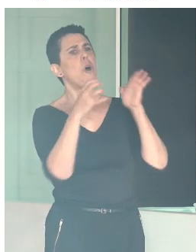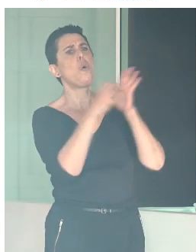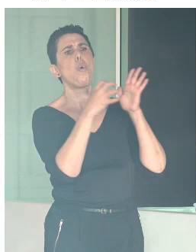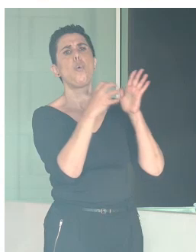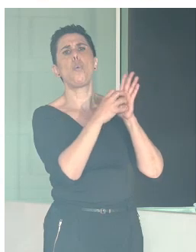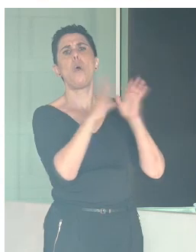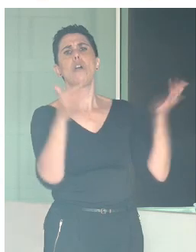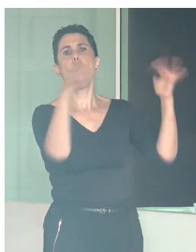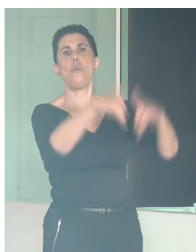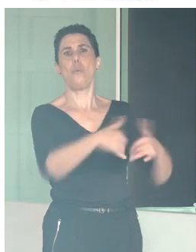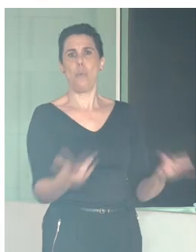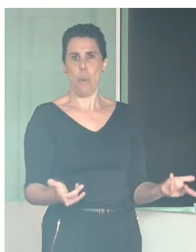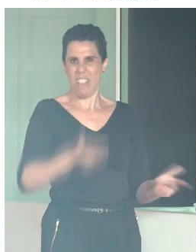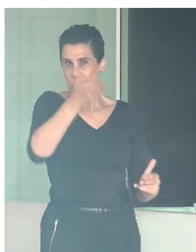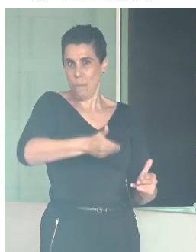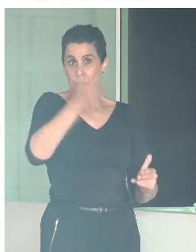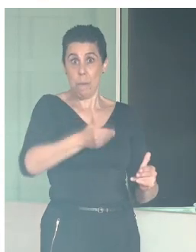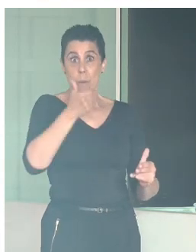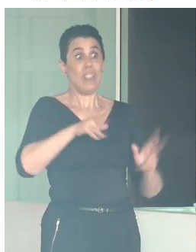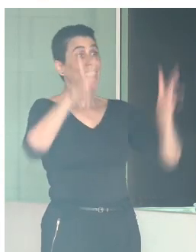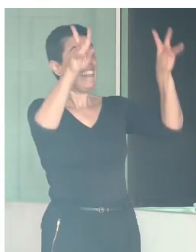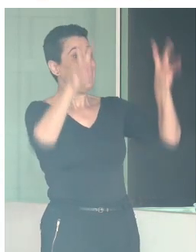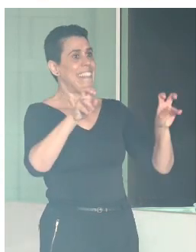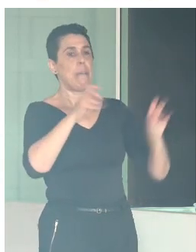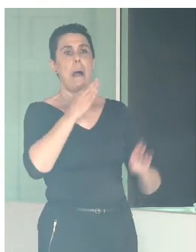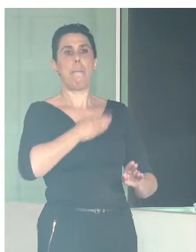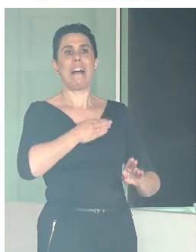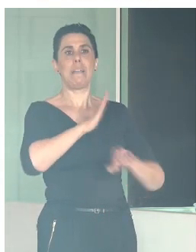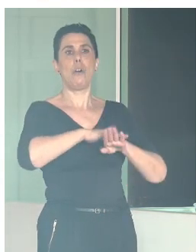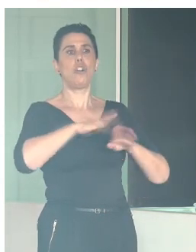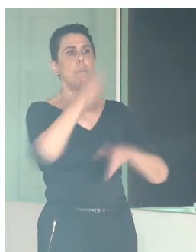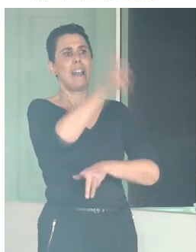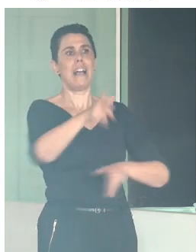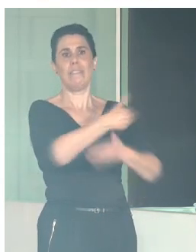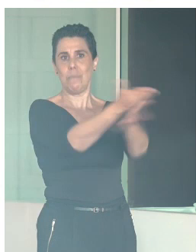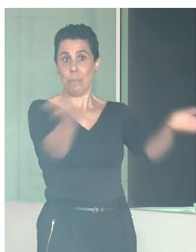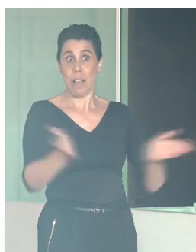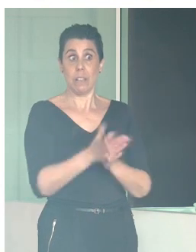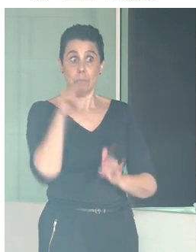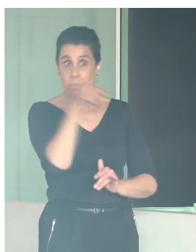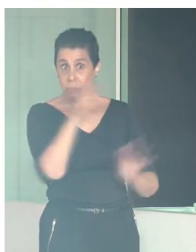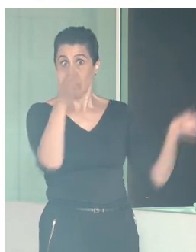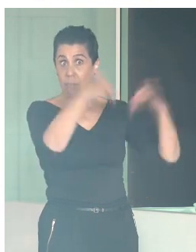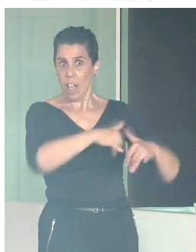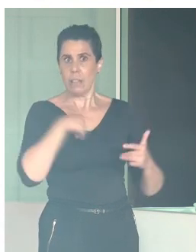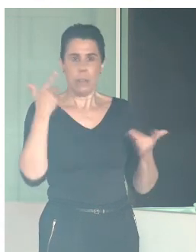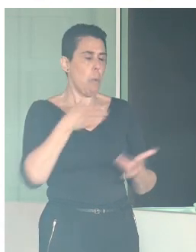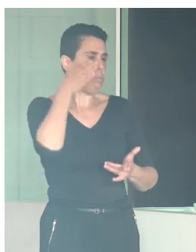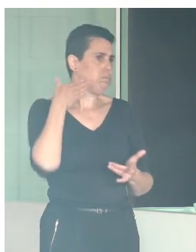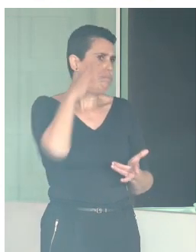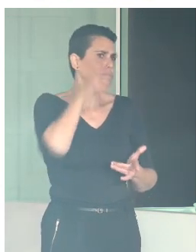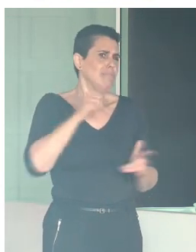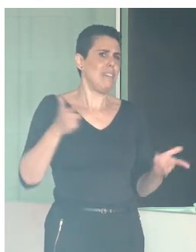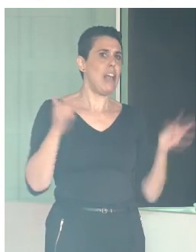denominaba Patrimonio para todas las personas. Ahí, en ese encuentro en Cuenca, yo tuve la oportunidad y el privilegio de conocer a personas como Tatiana